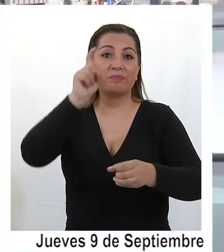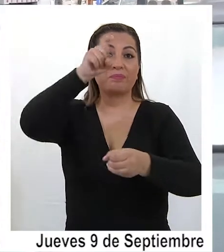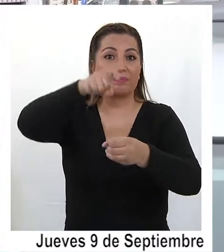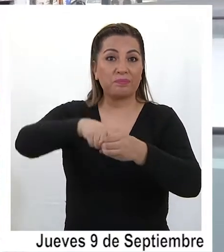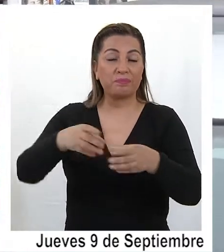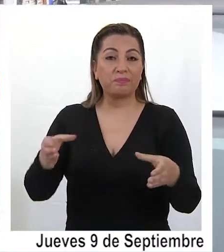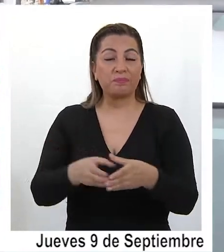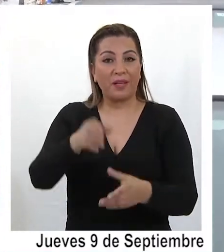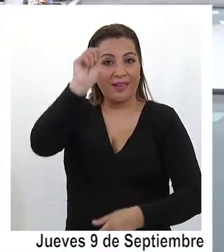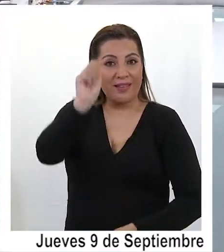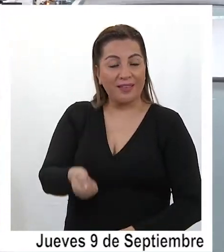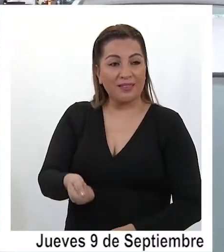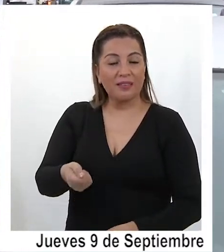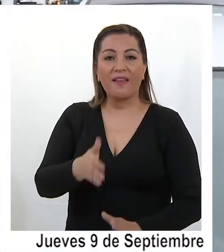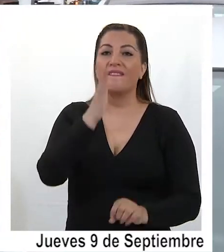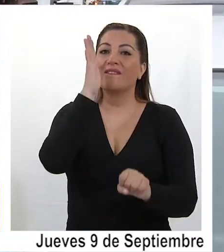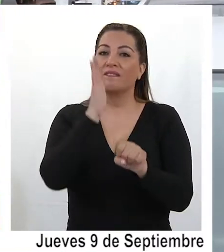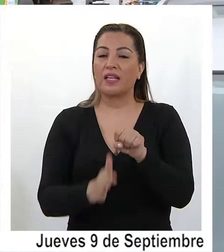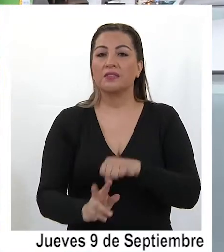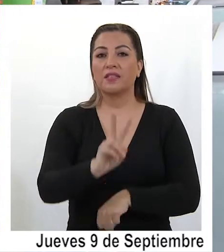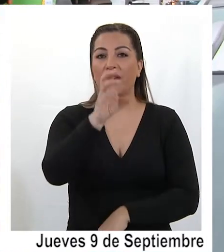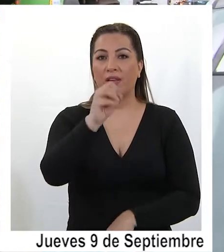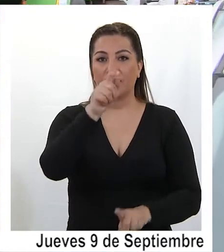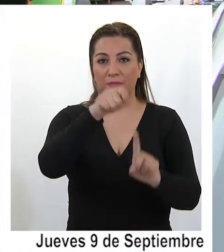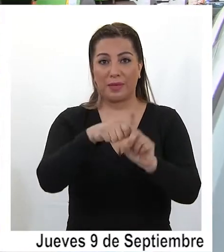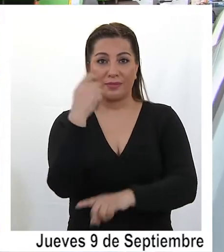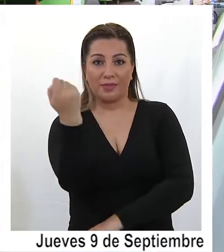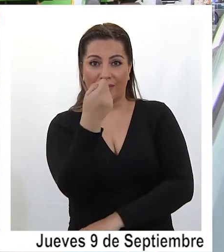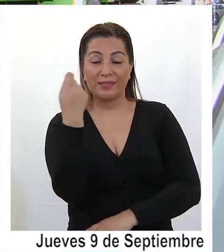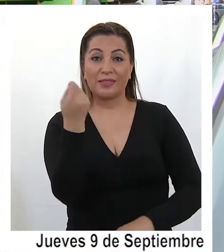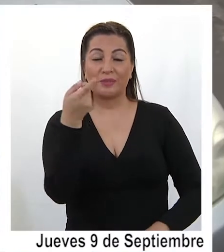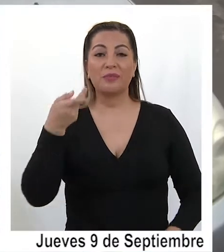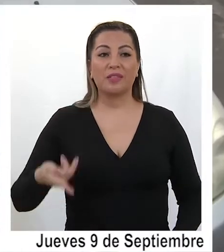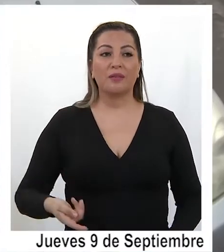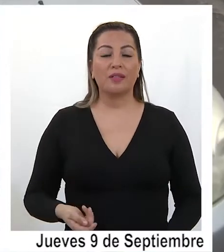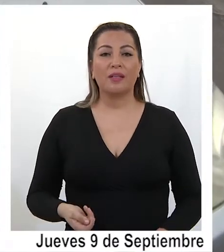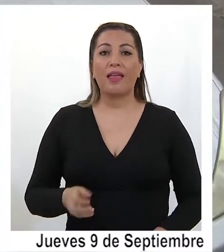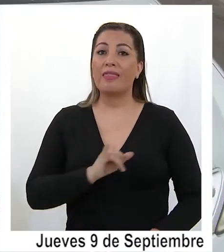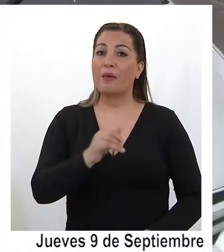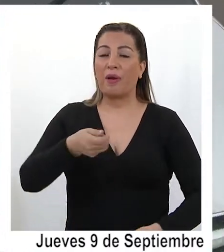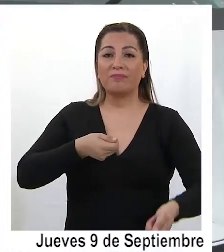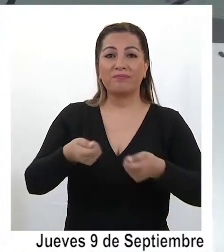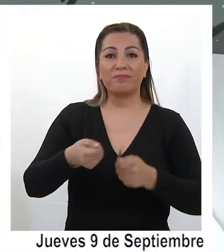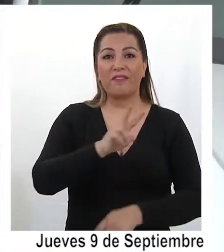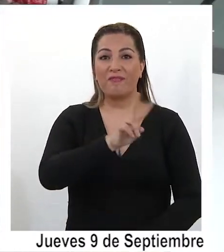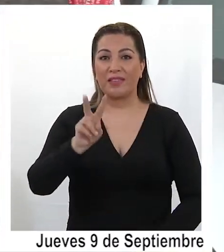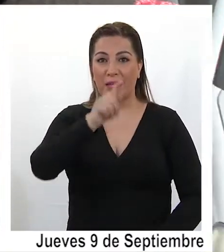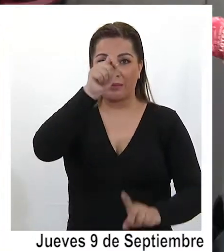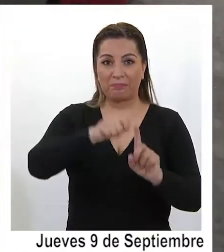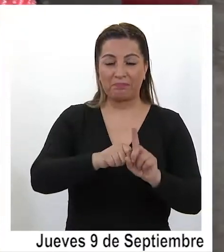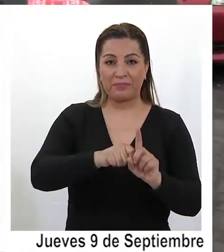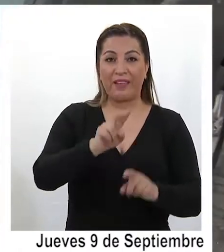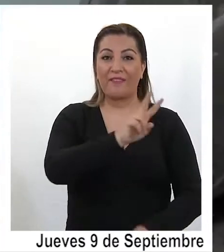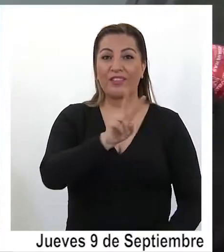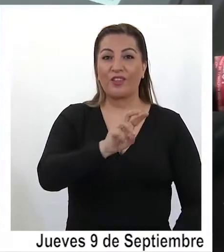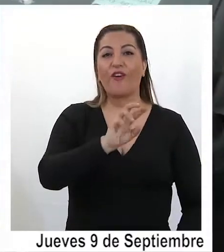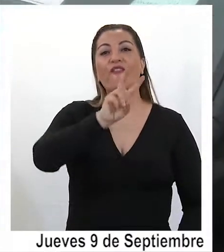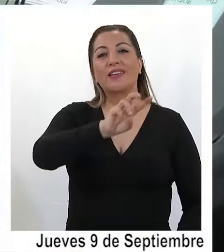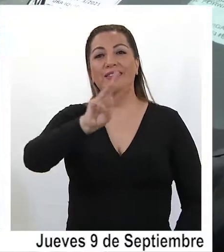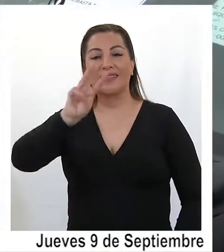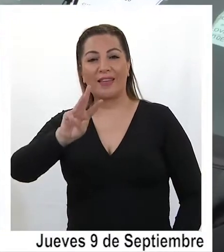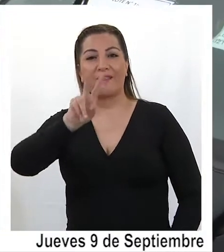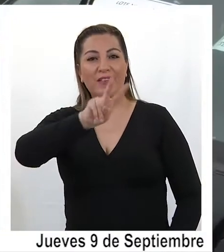parte de esta subasta vence el 20 de septiembre. El remate se realizará el 22, 23 y